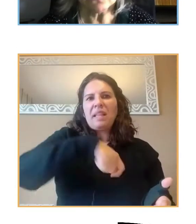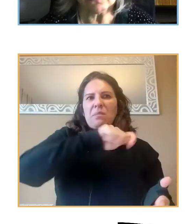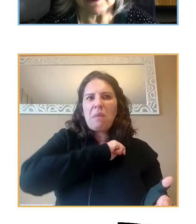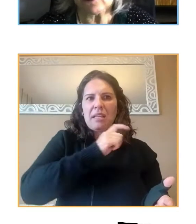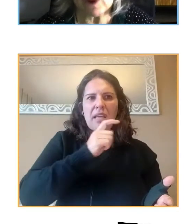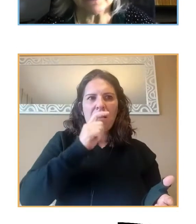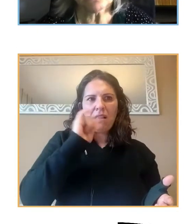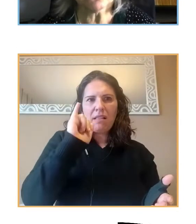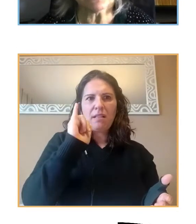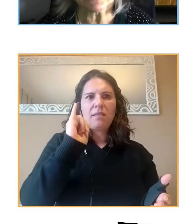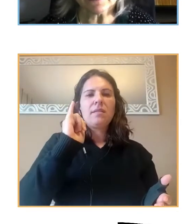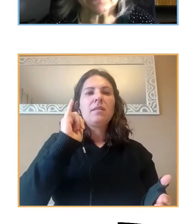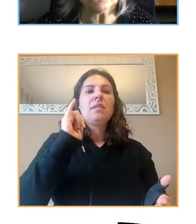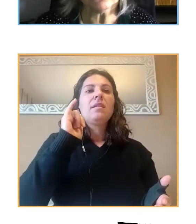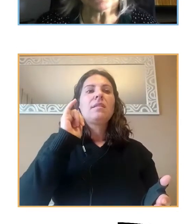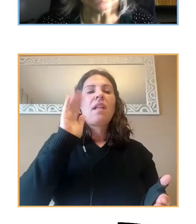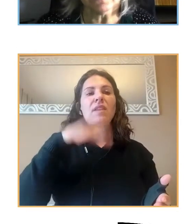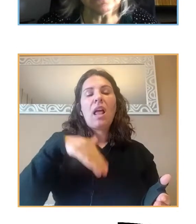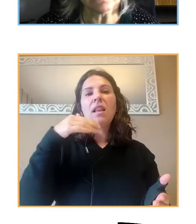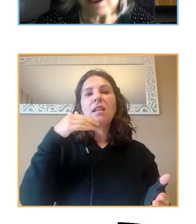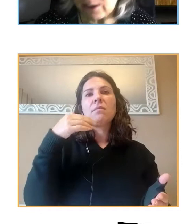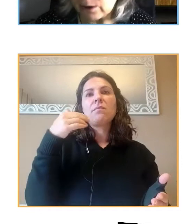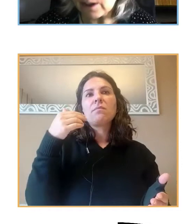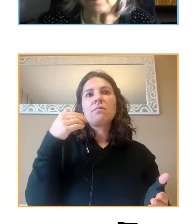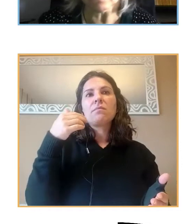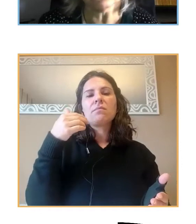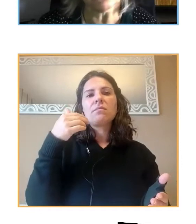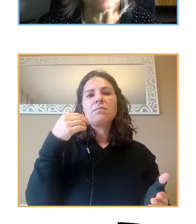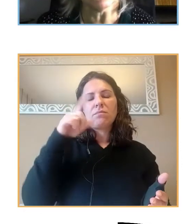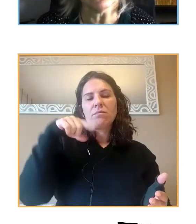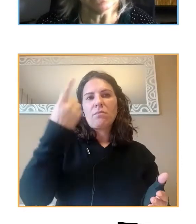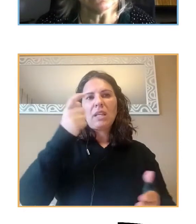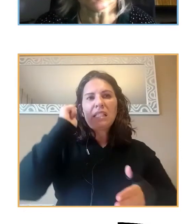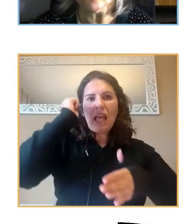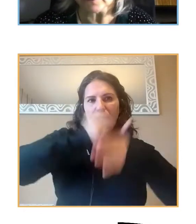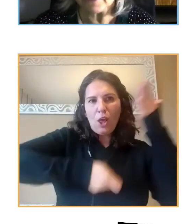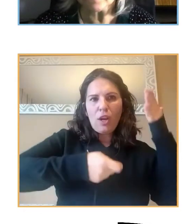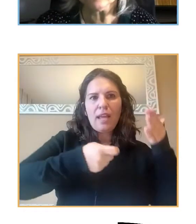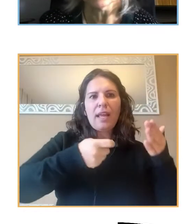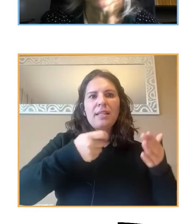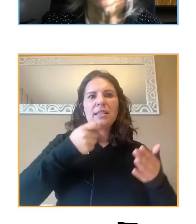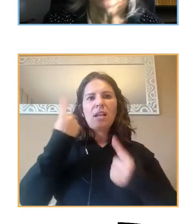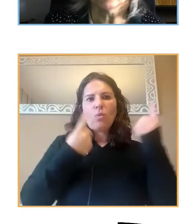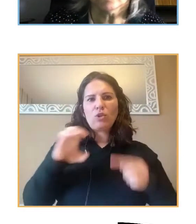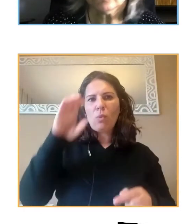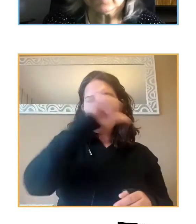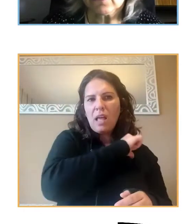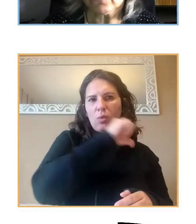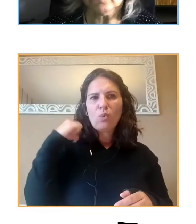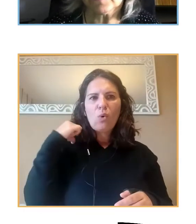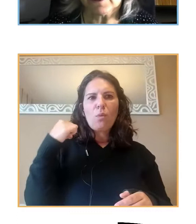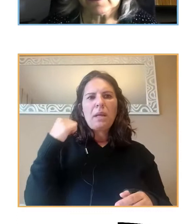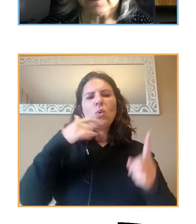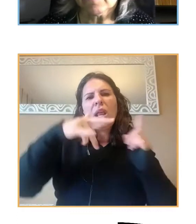las cuales han requerido sanciones en las diversas comunidades en un